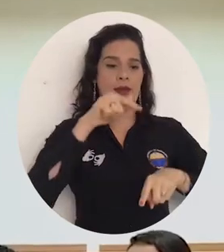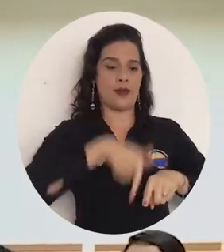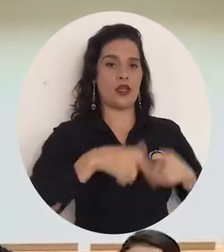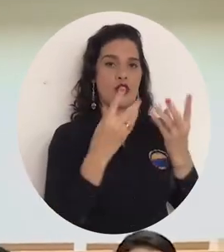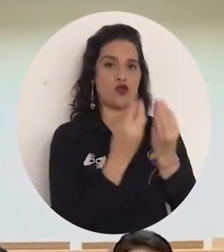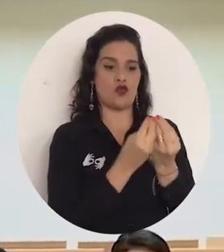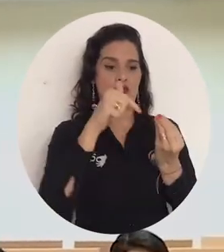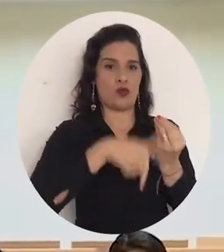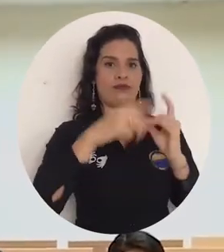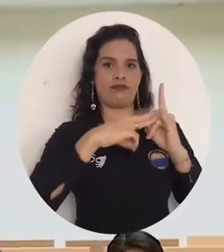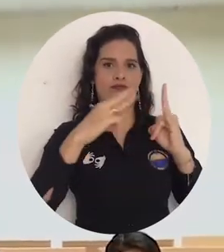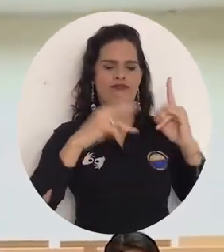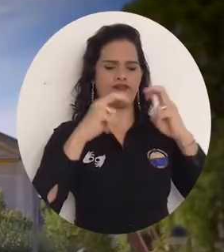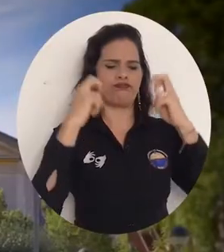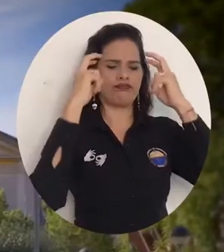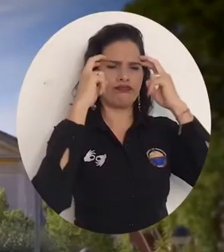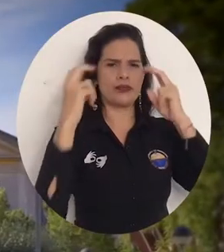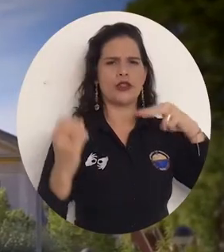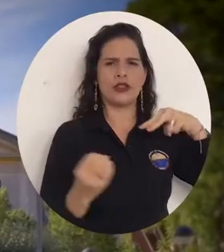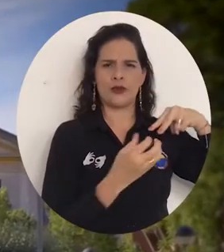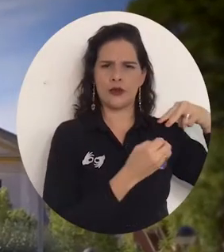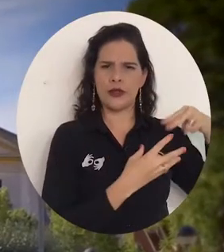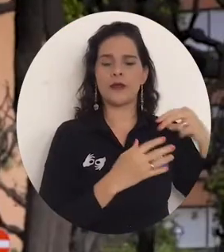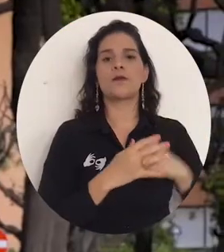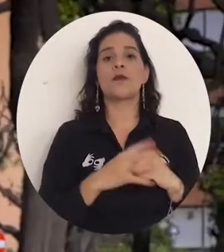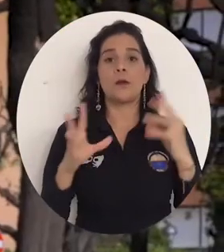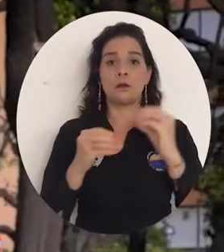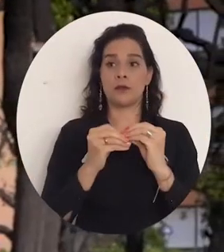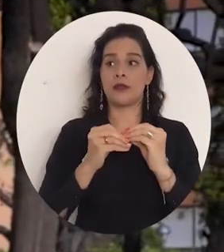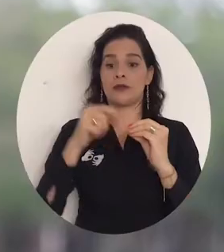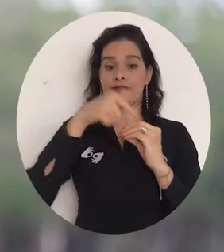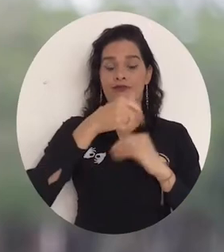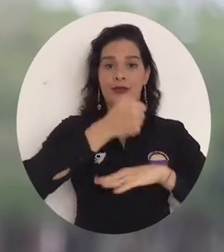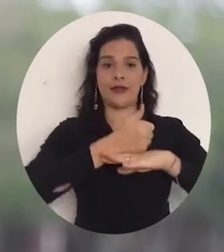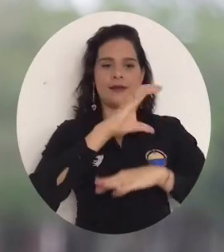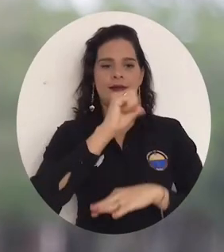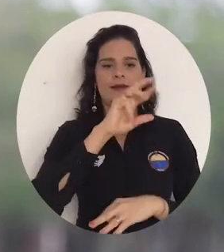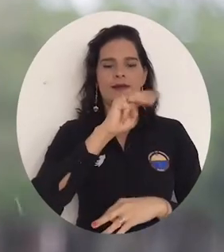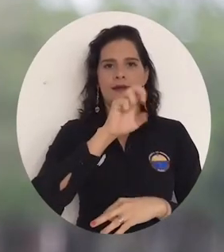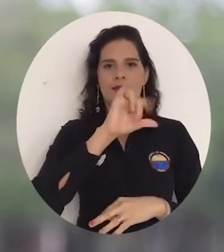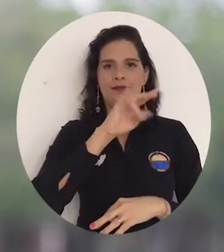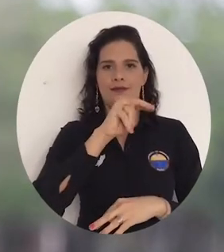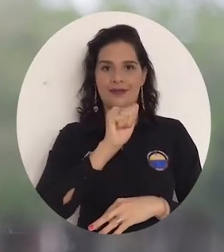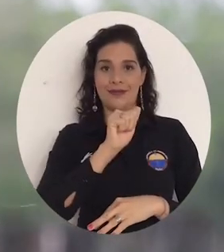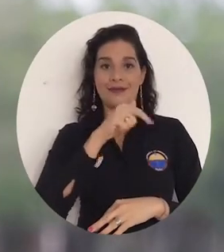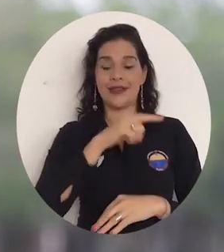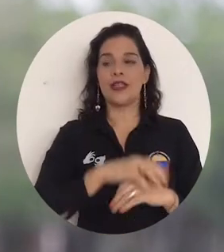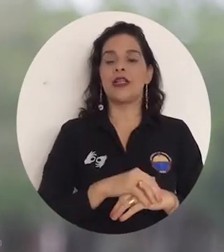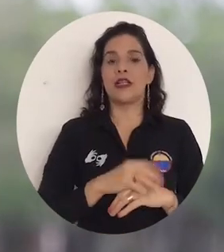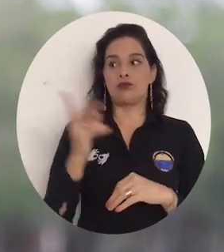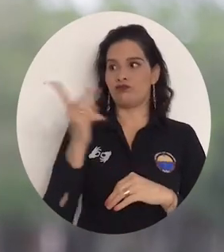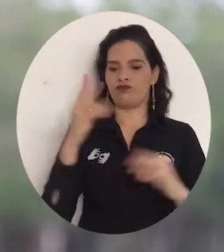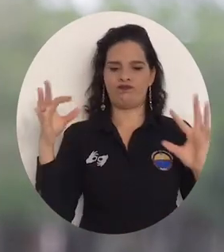Pava, quien en un trabajo conjunto con la Universidad Sapienza de Roma, el fruto del trabajo de estas dos instituciones